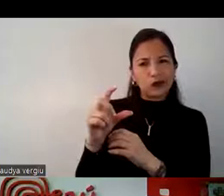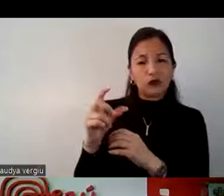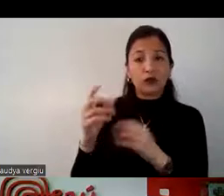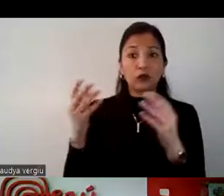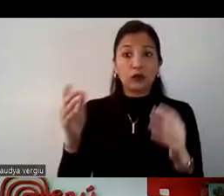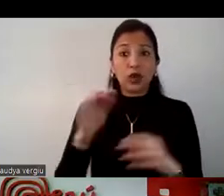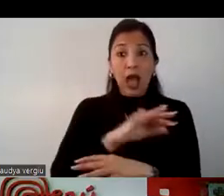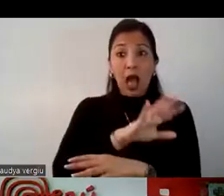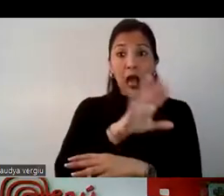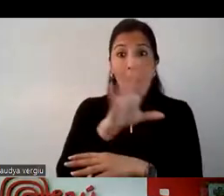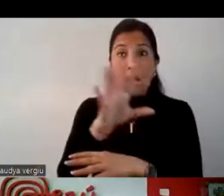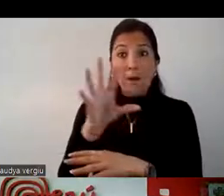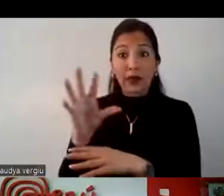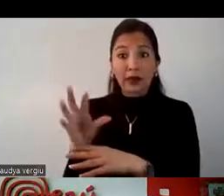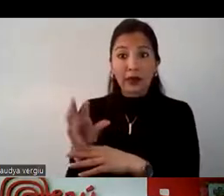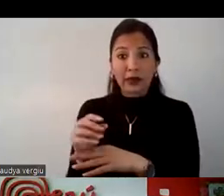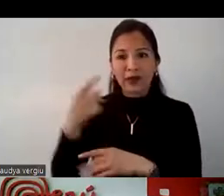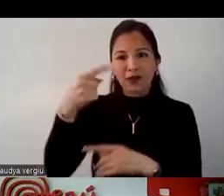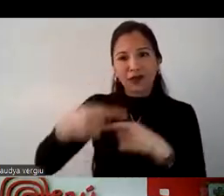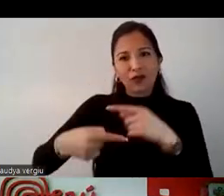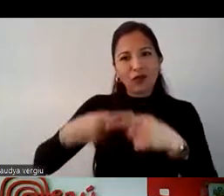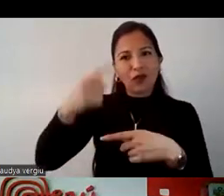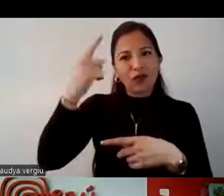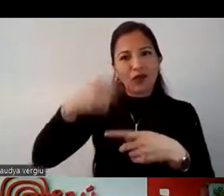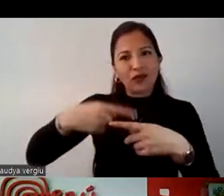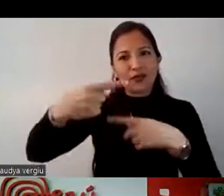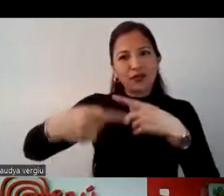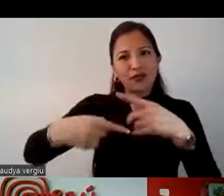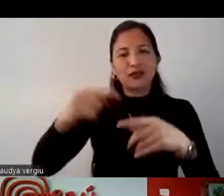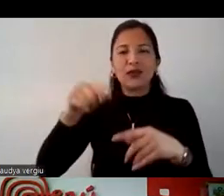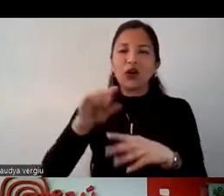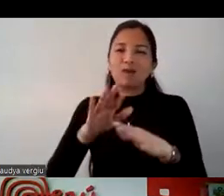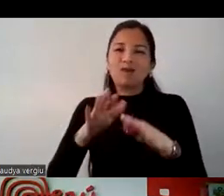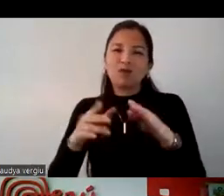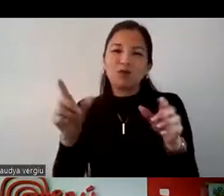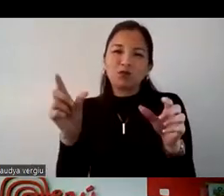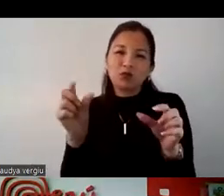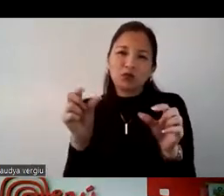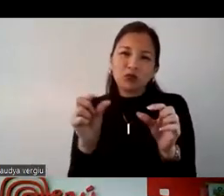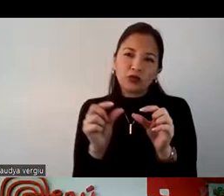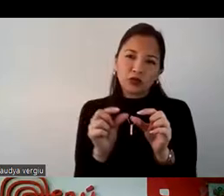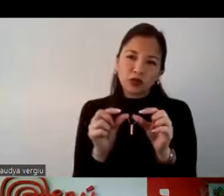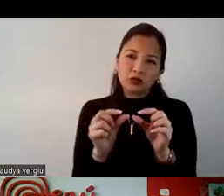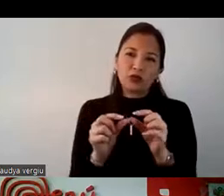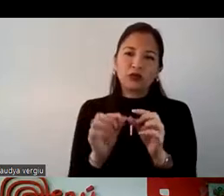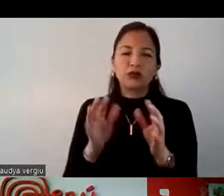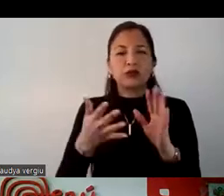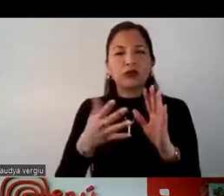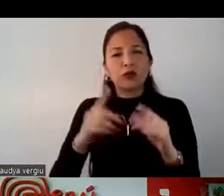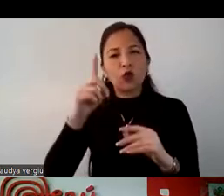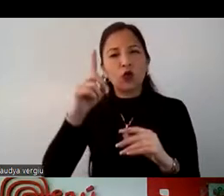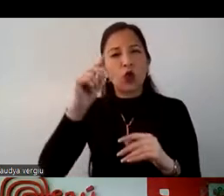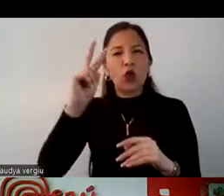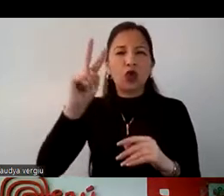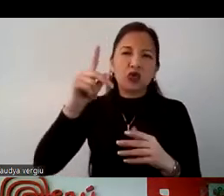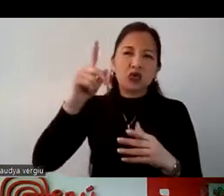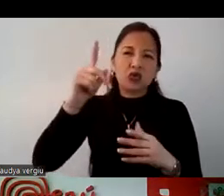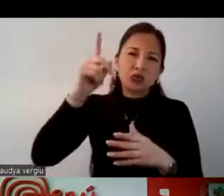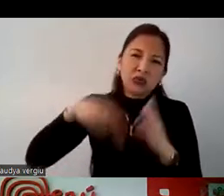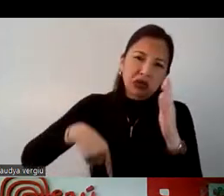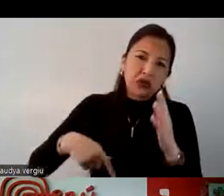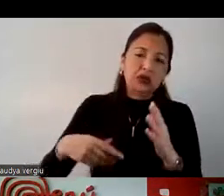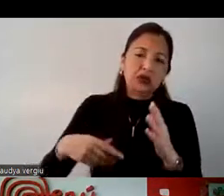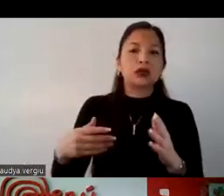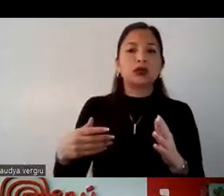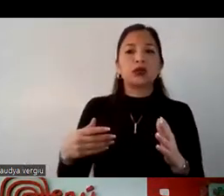teníamos webinars casi diarios, ahora ya no, como oficina estamos desarrollando entre uno a dos al mes, lo hacemos